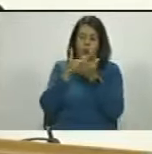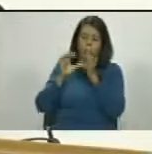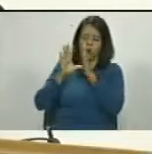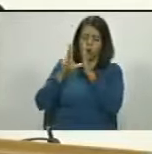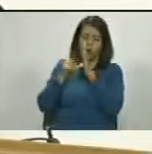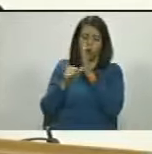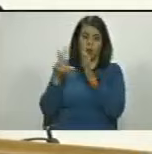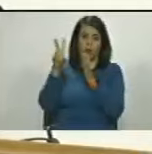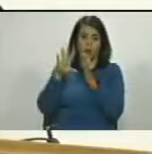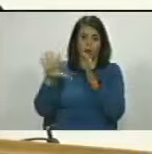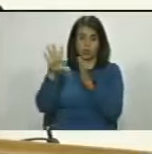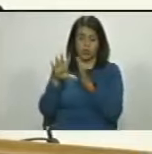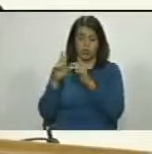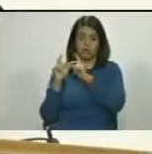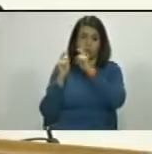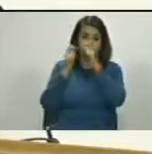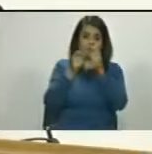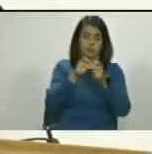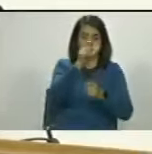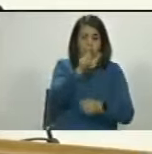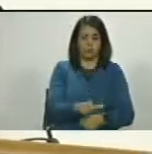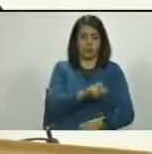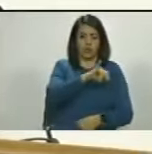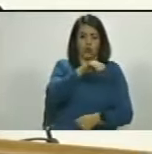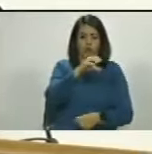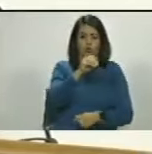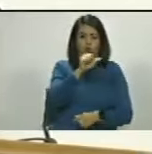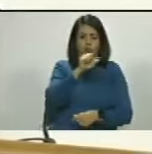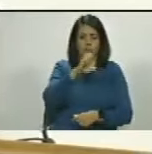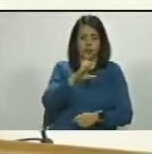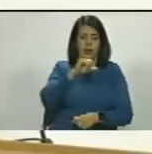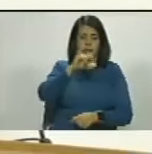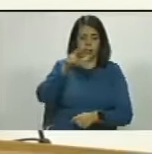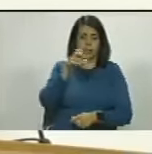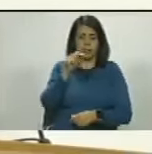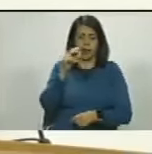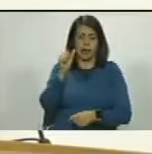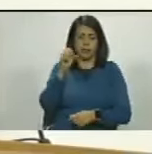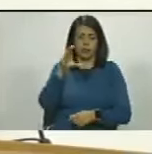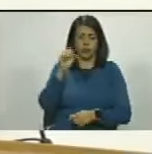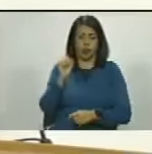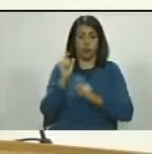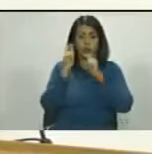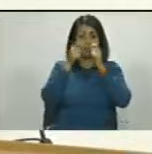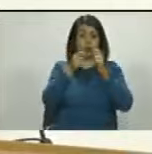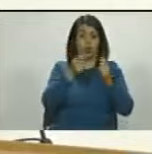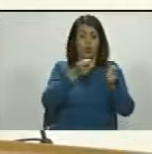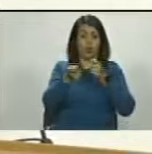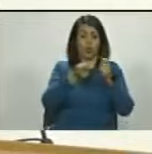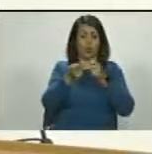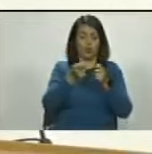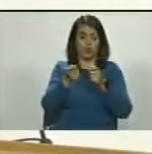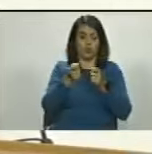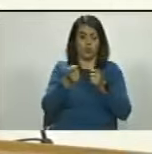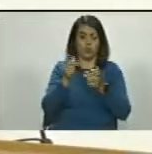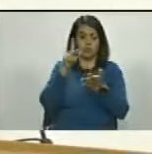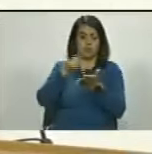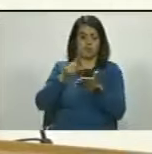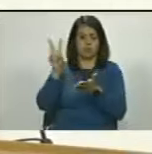nuestra patria designó a un señor llamado José Ignacio Hernández que además lo designó como procurador de Venezuela.